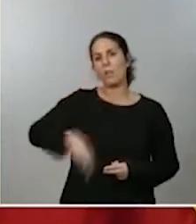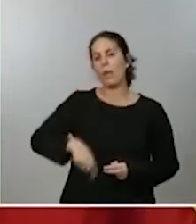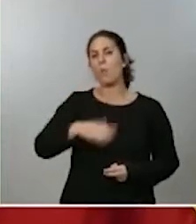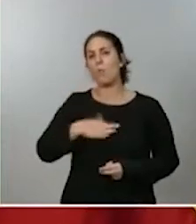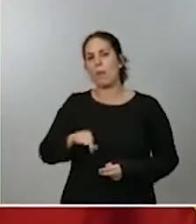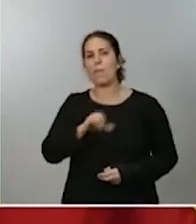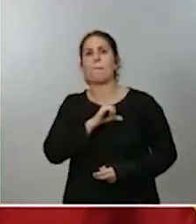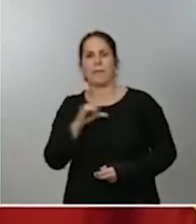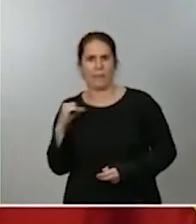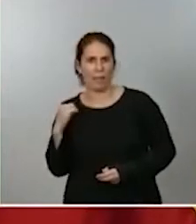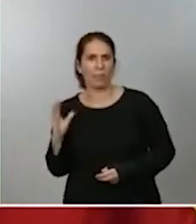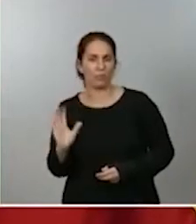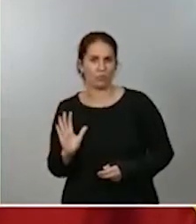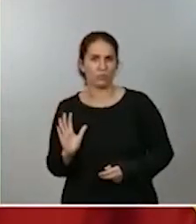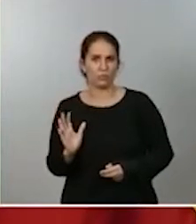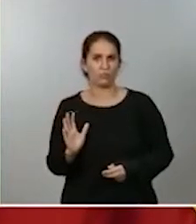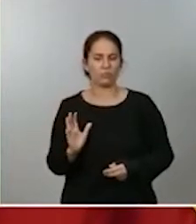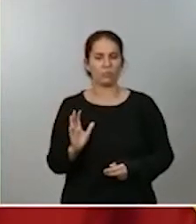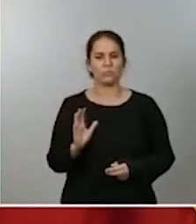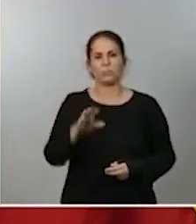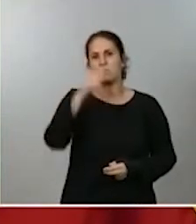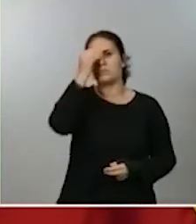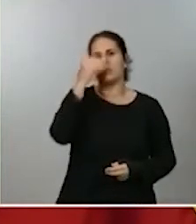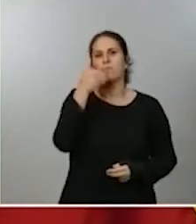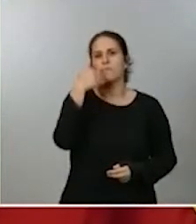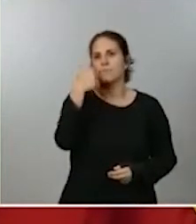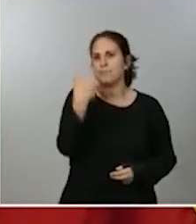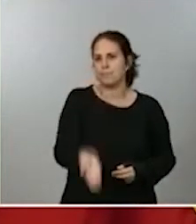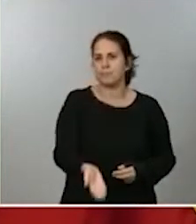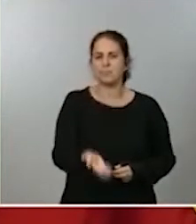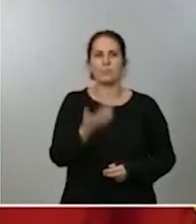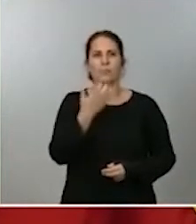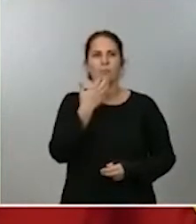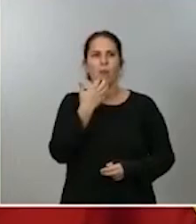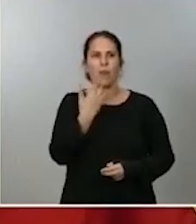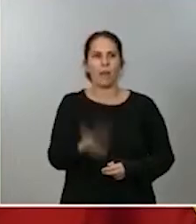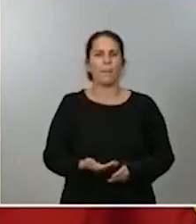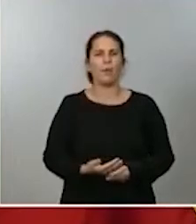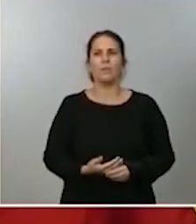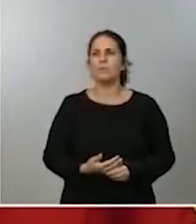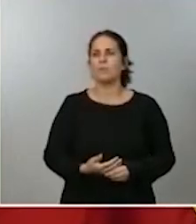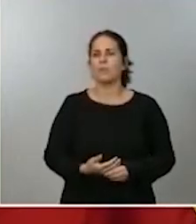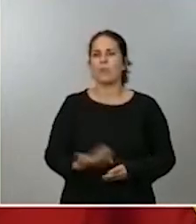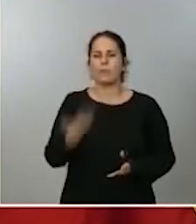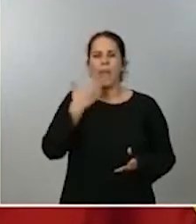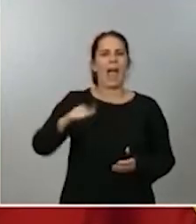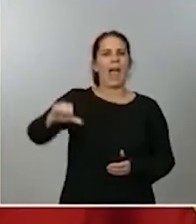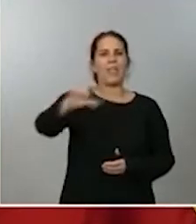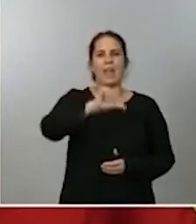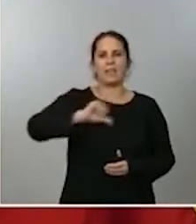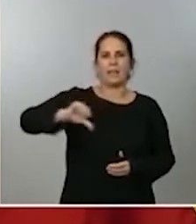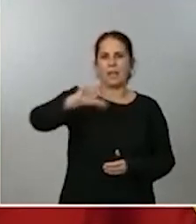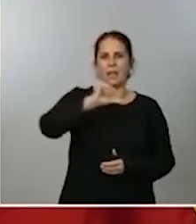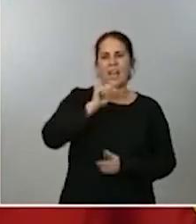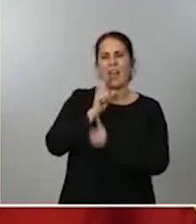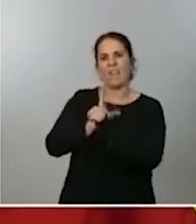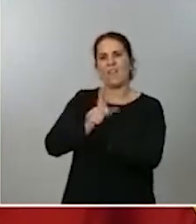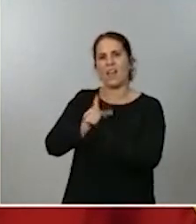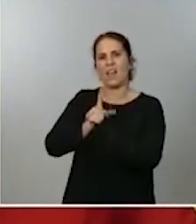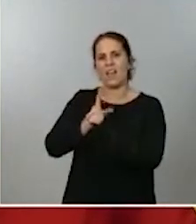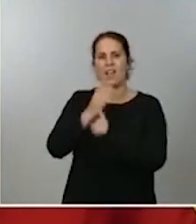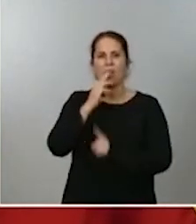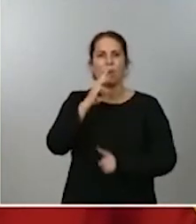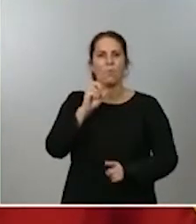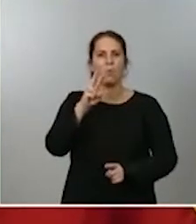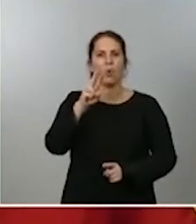privados piense usted por ejemplo que en materia pues de aceite tenemos la referencia de Pulret que